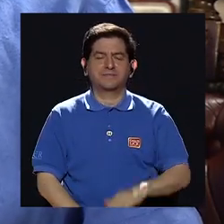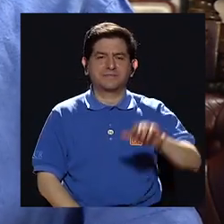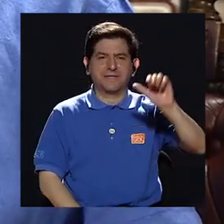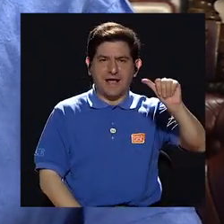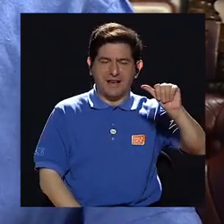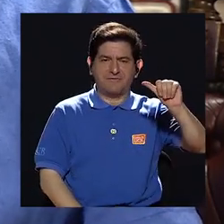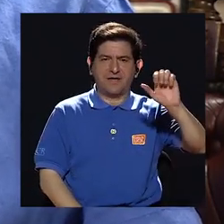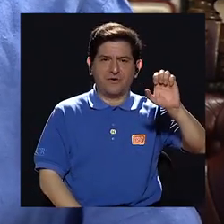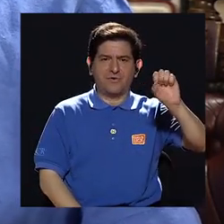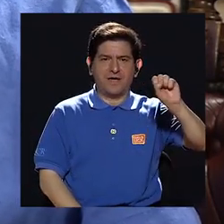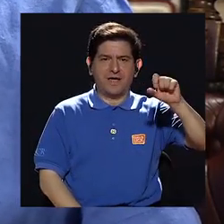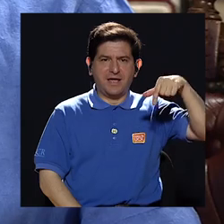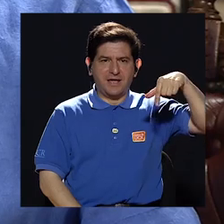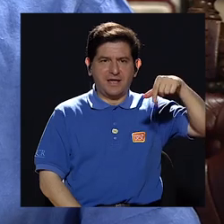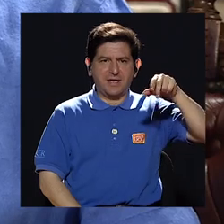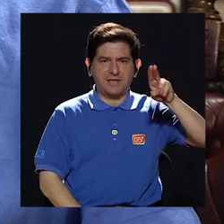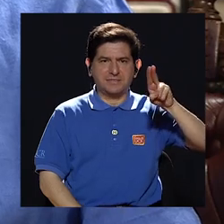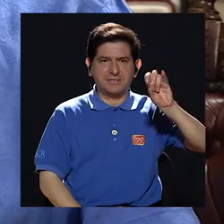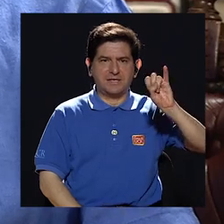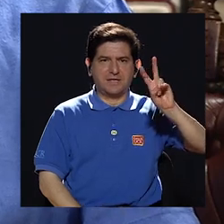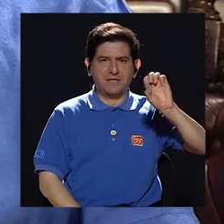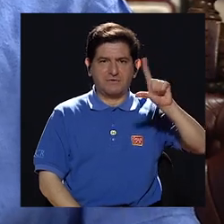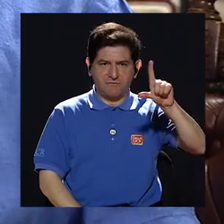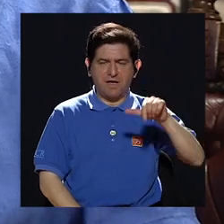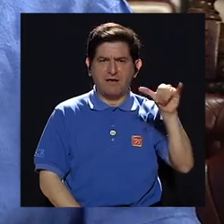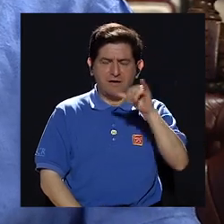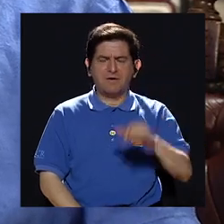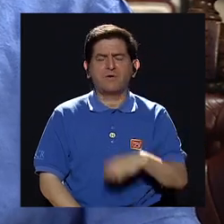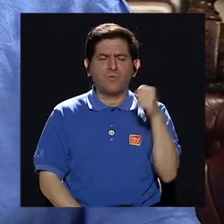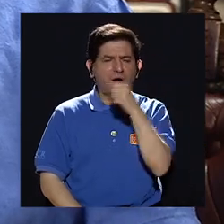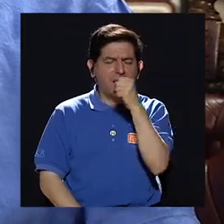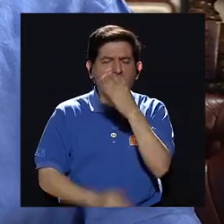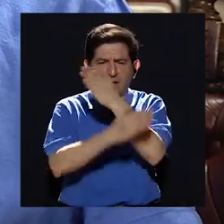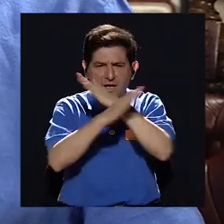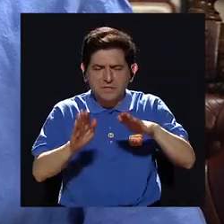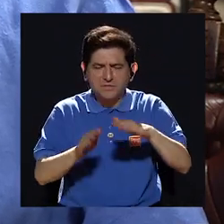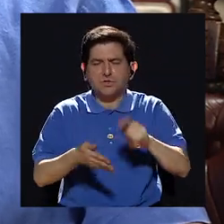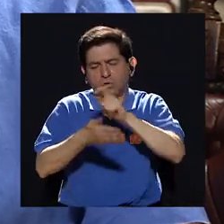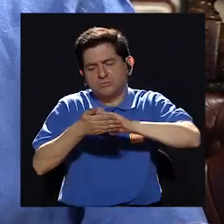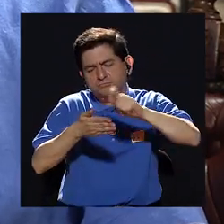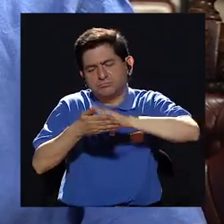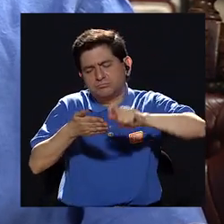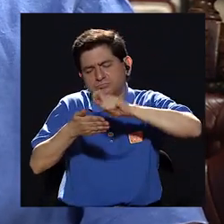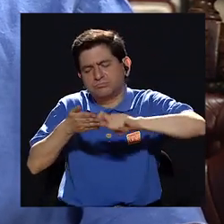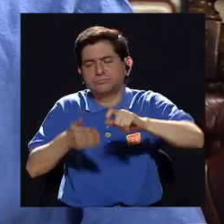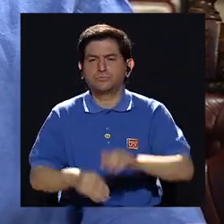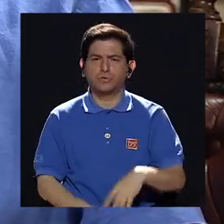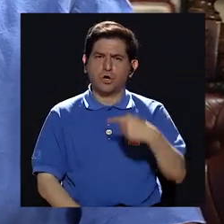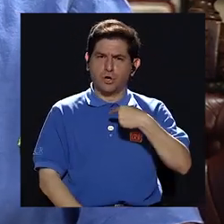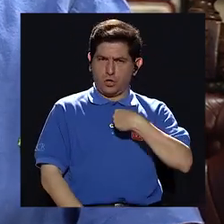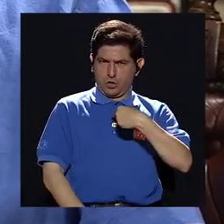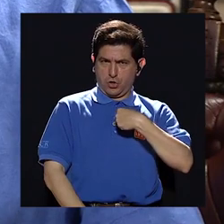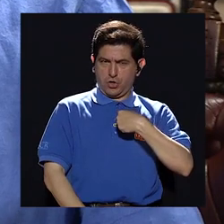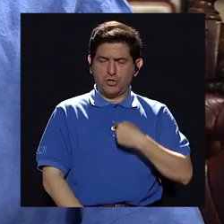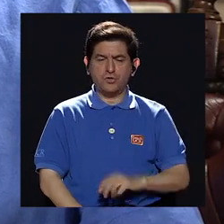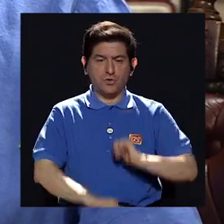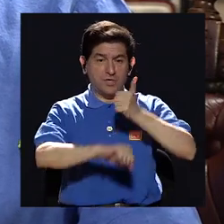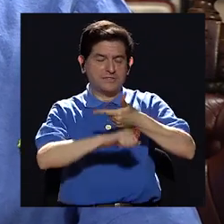Álvaro Esquivel compuso muchas canciones, alusivas a la paz. Y yo me fui